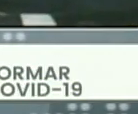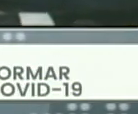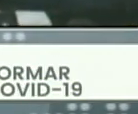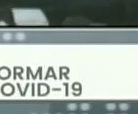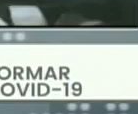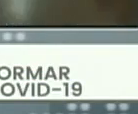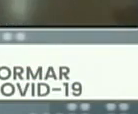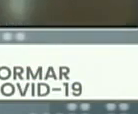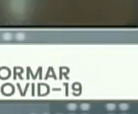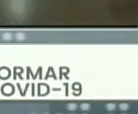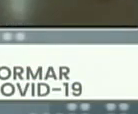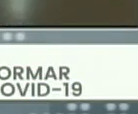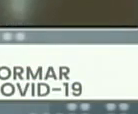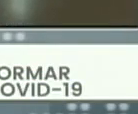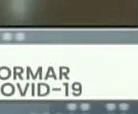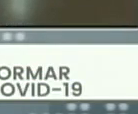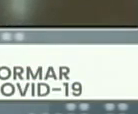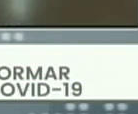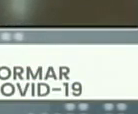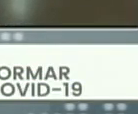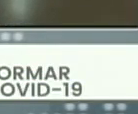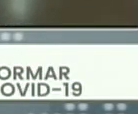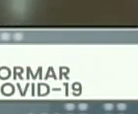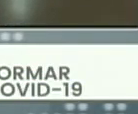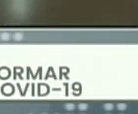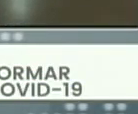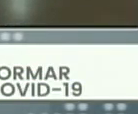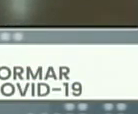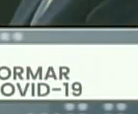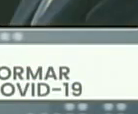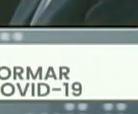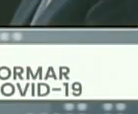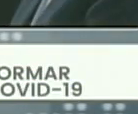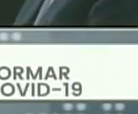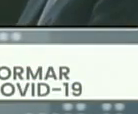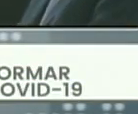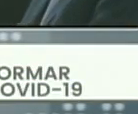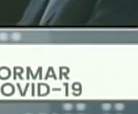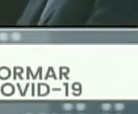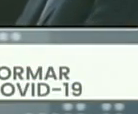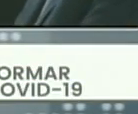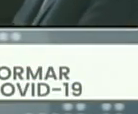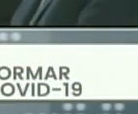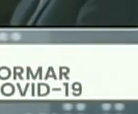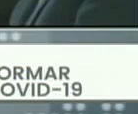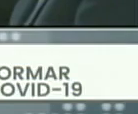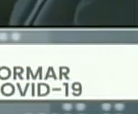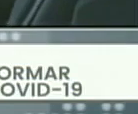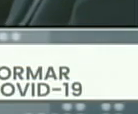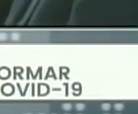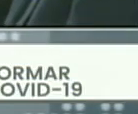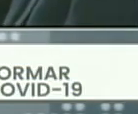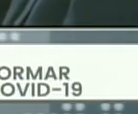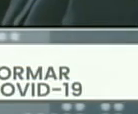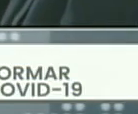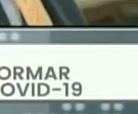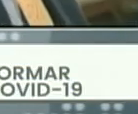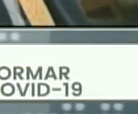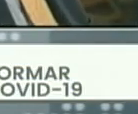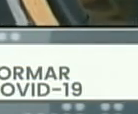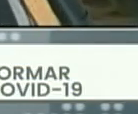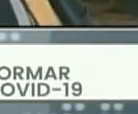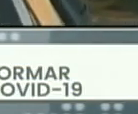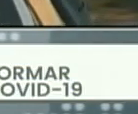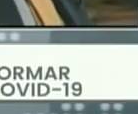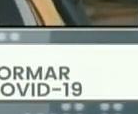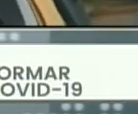una hora de reunión con la gente y luego casi dos horas con el equipo de gobierno salimos de la casona como